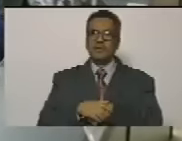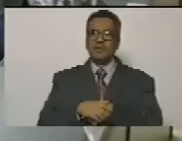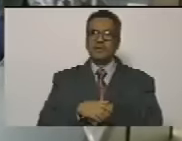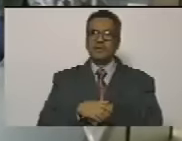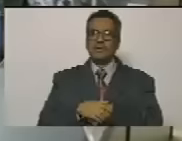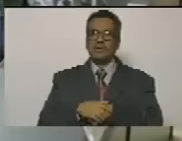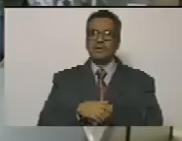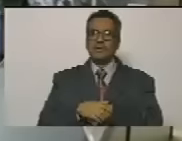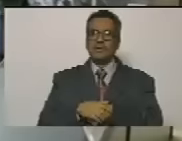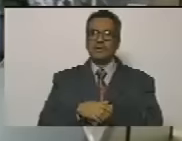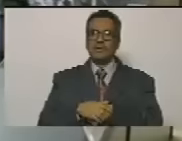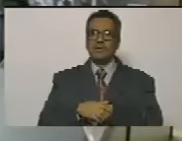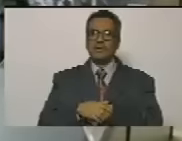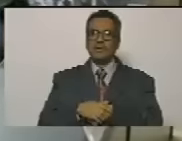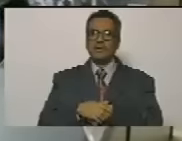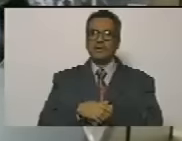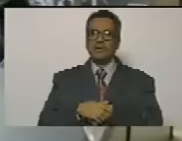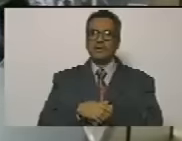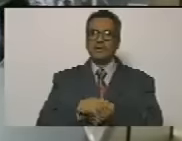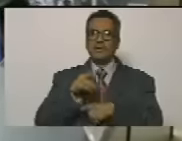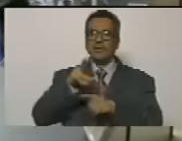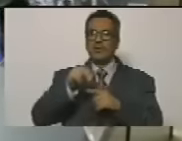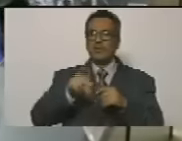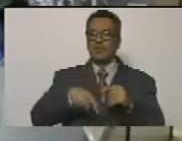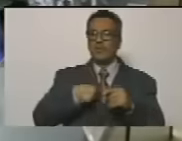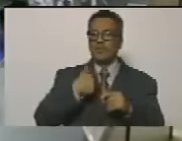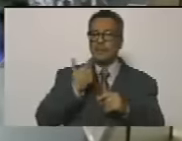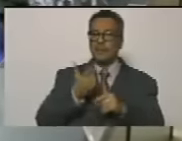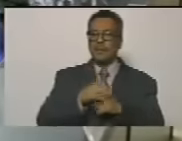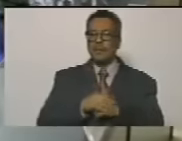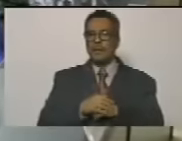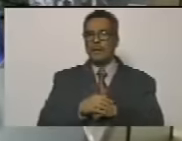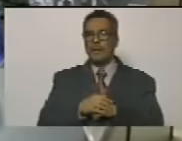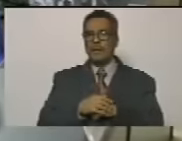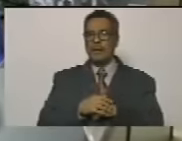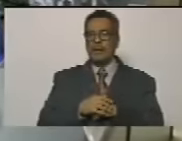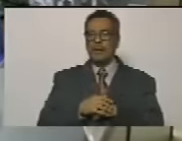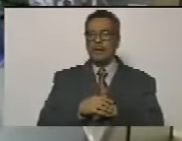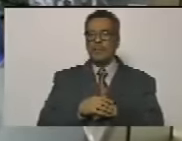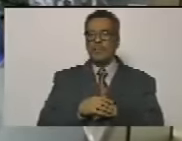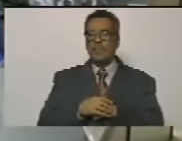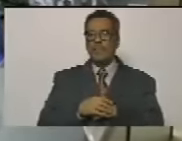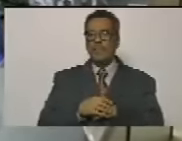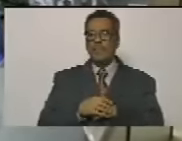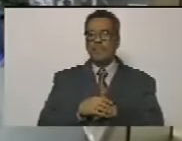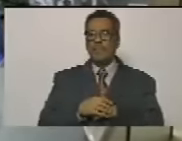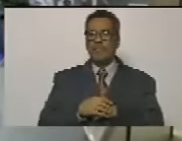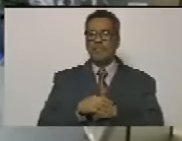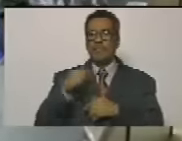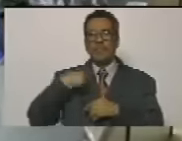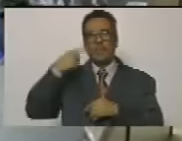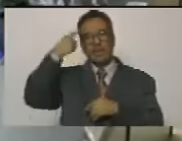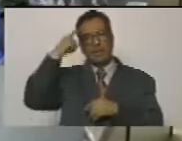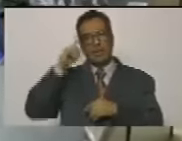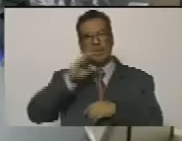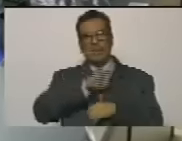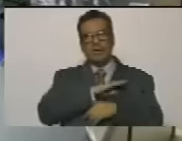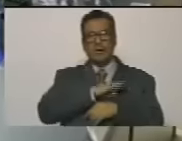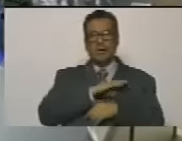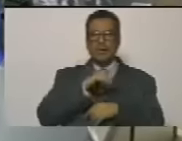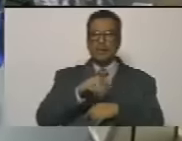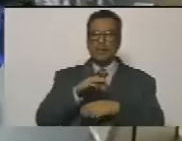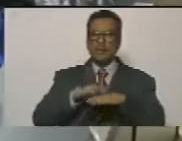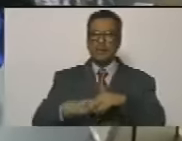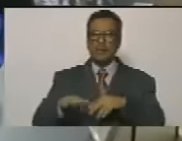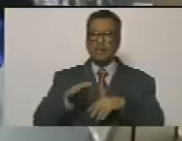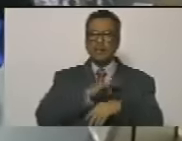mira si yo me pudiera incluso yo creo que yo debo hacer